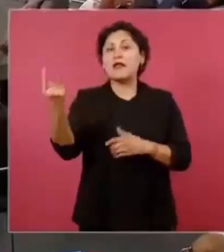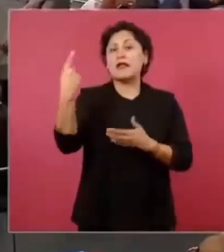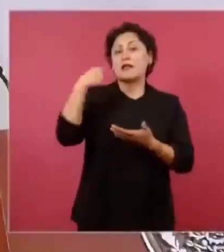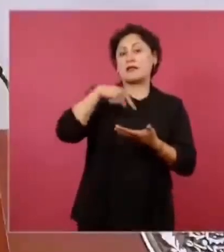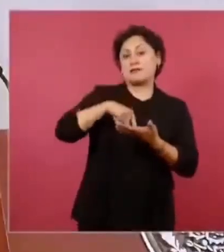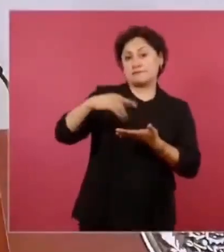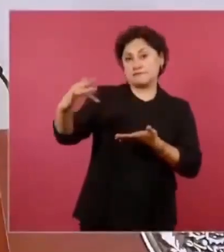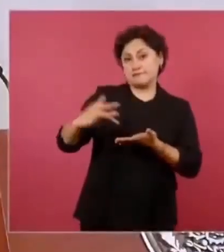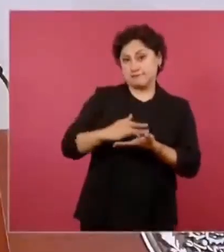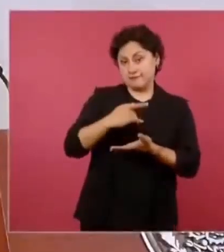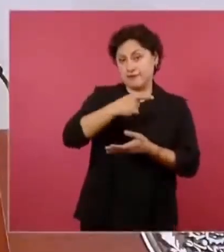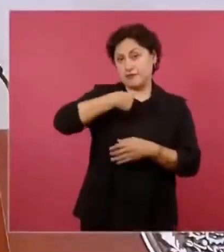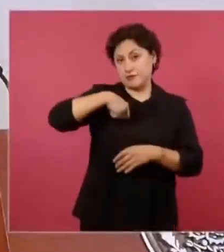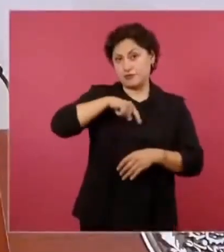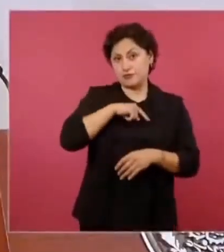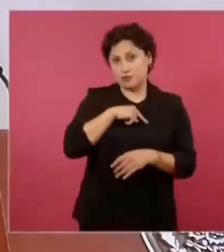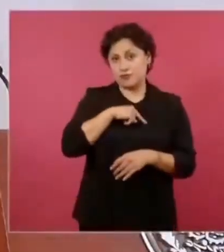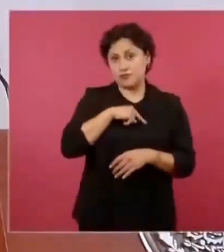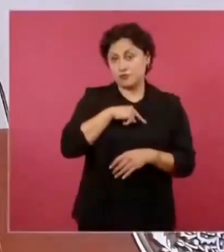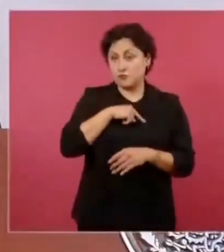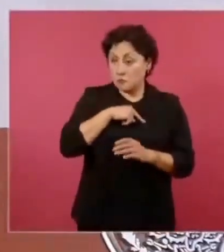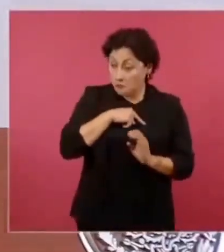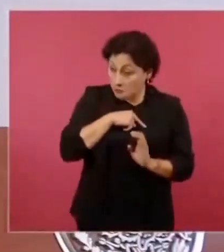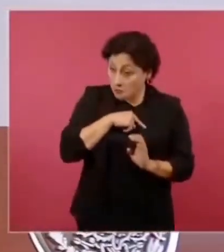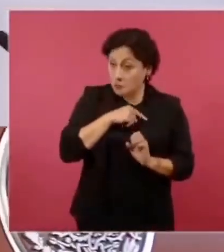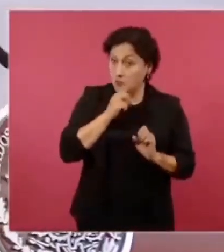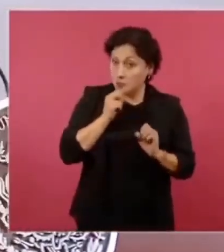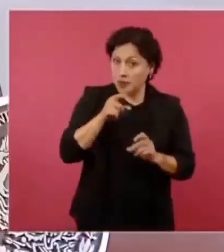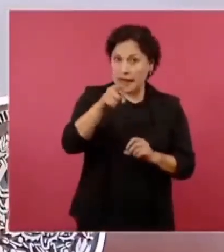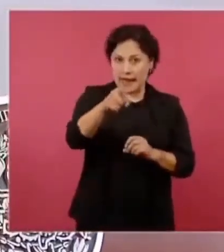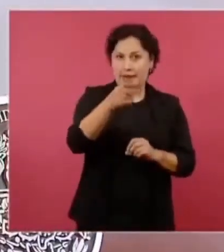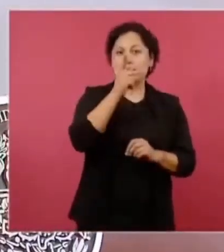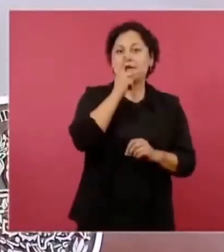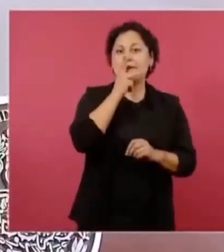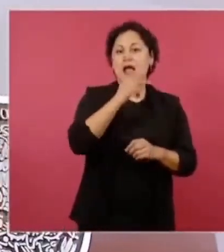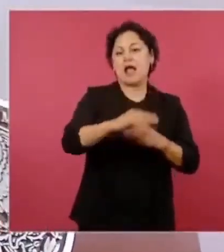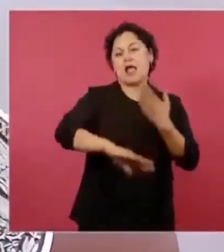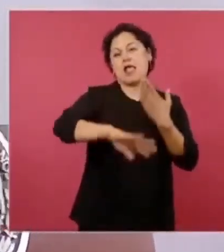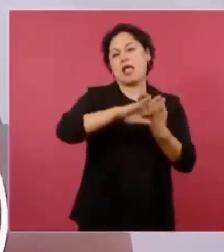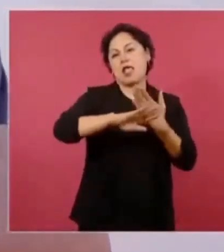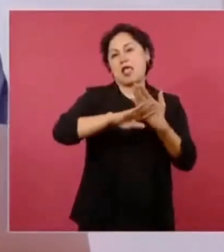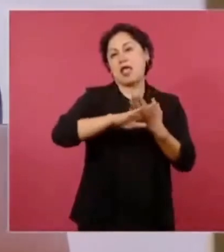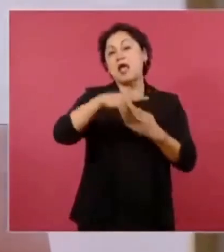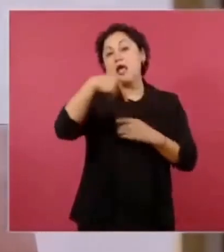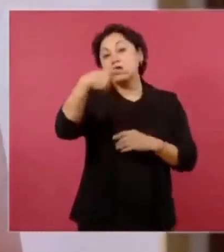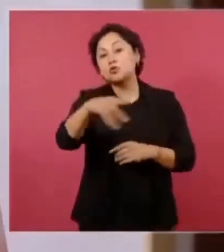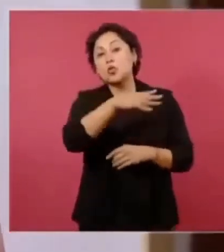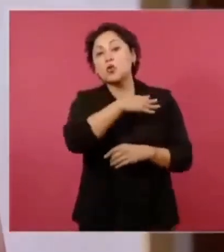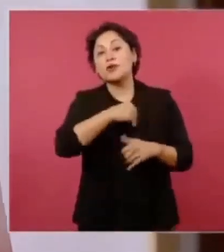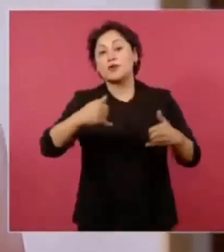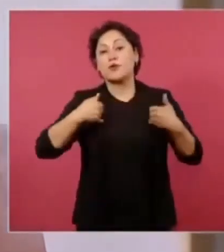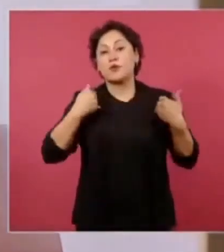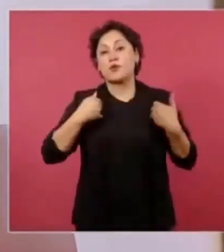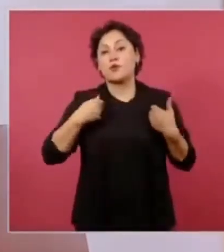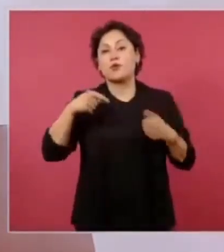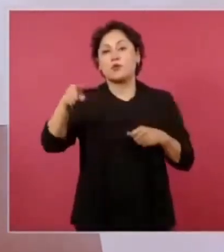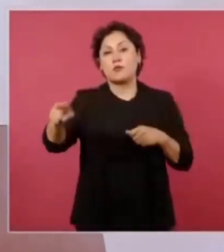qué joven tan inteligente. Pero